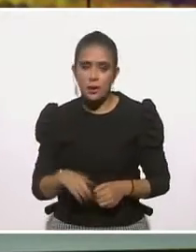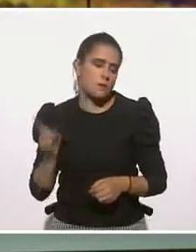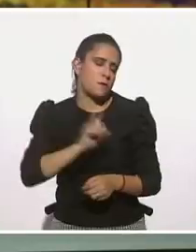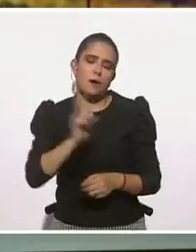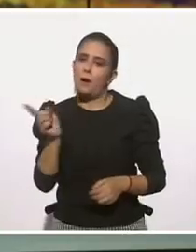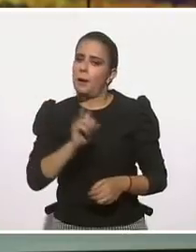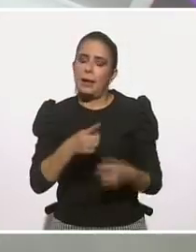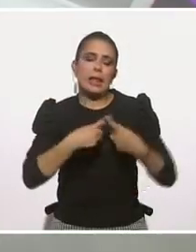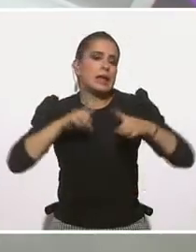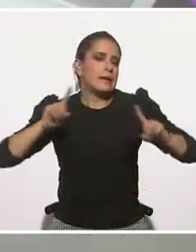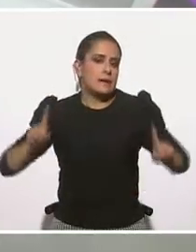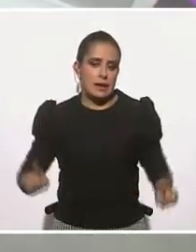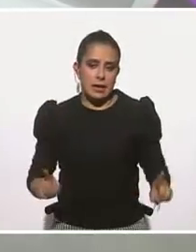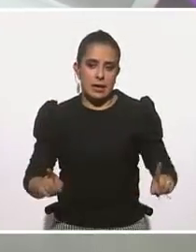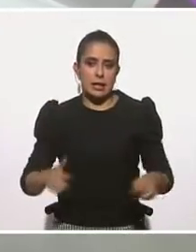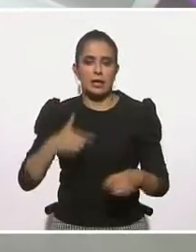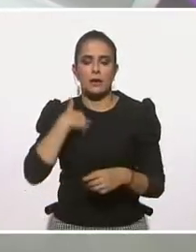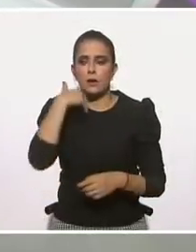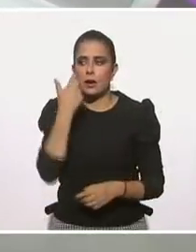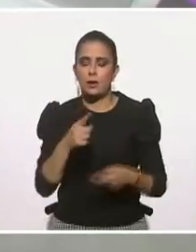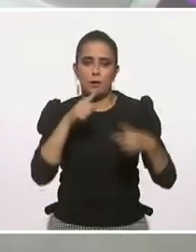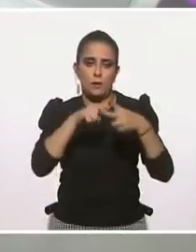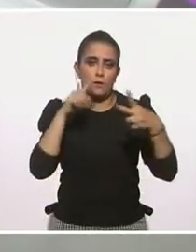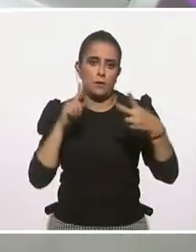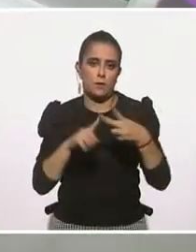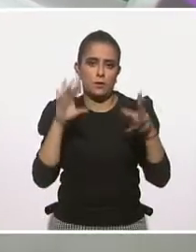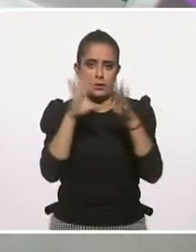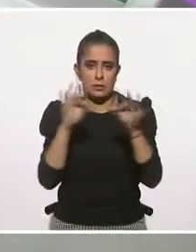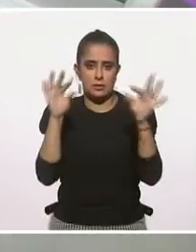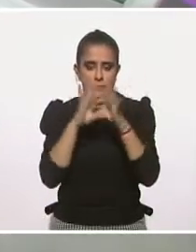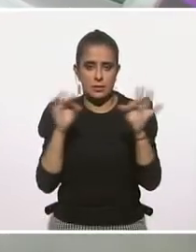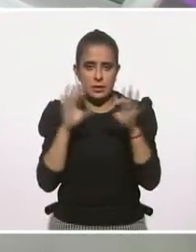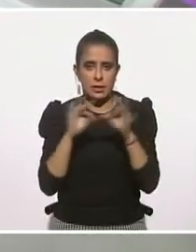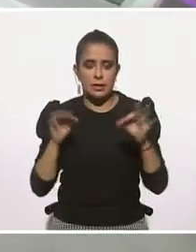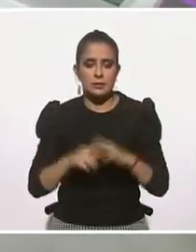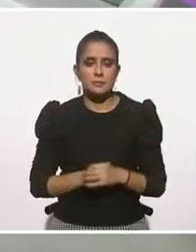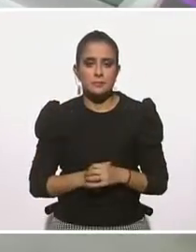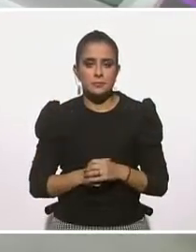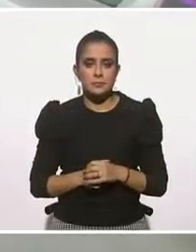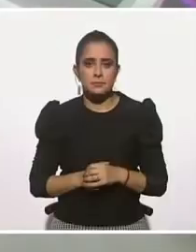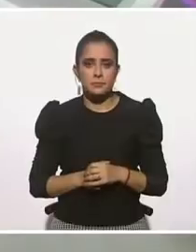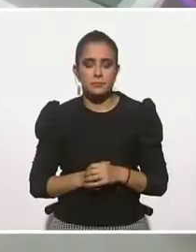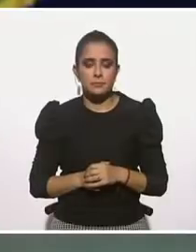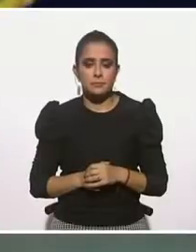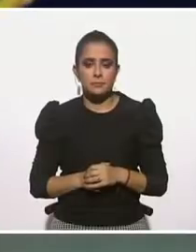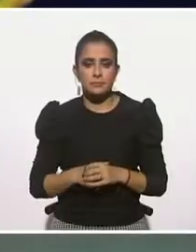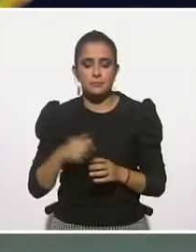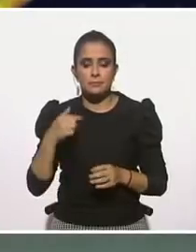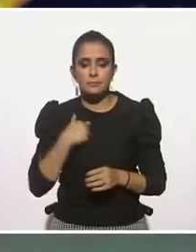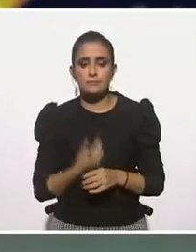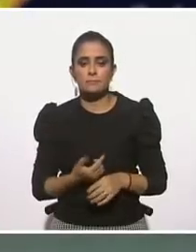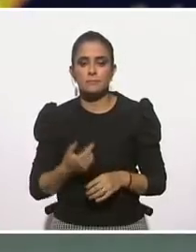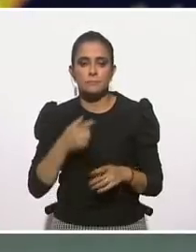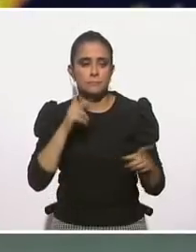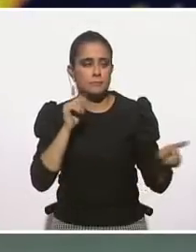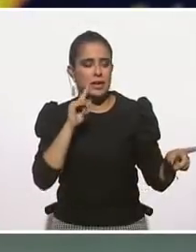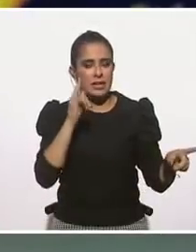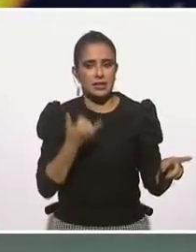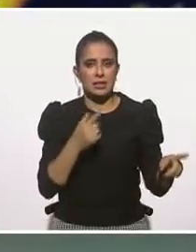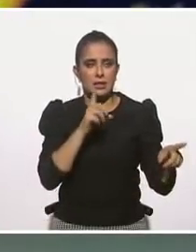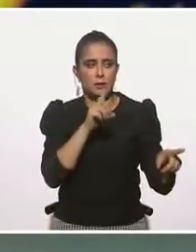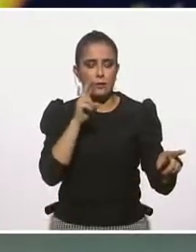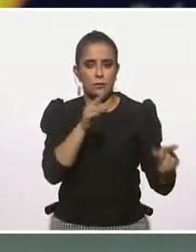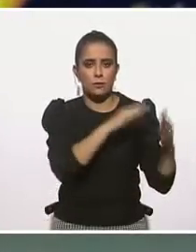determinantemente no, porque yo creo que, yo quisiera que se llevaran dos palabras, no el tema aspiracional de perseverar para lograrlo, porque con lo que decía Paty y el doctor,